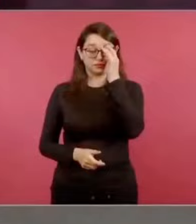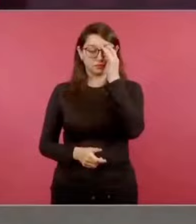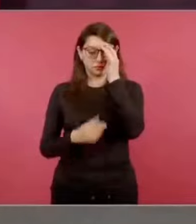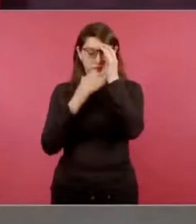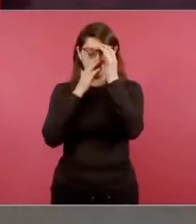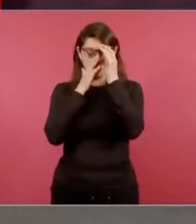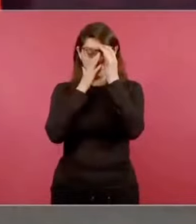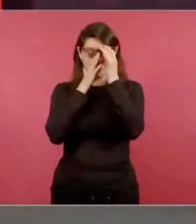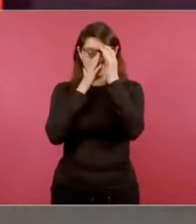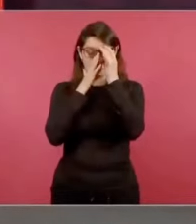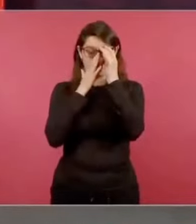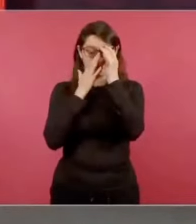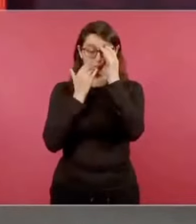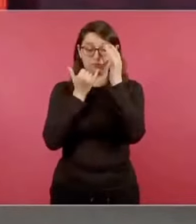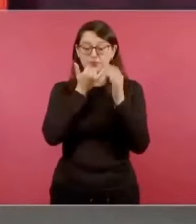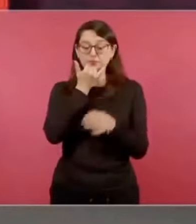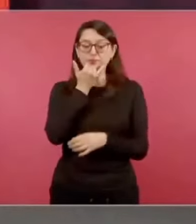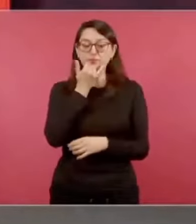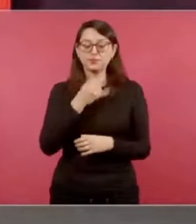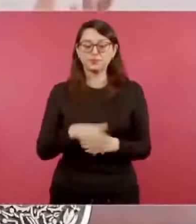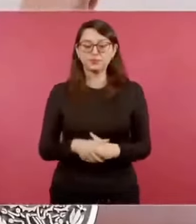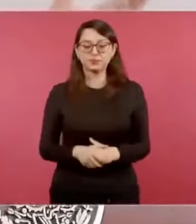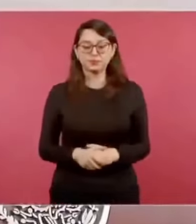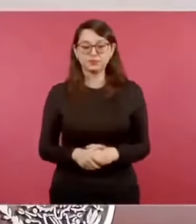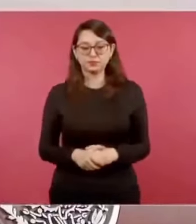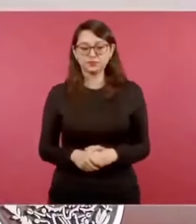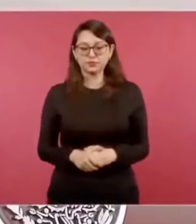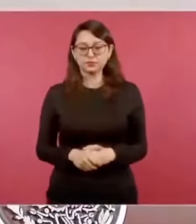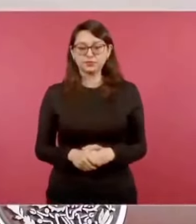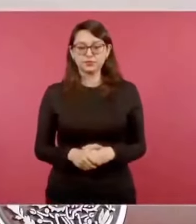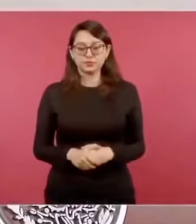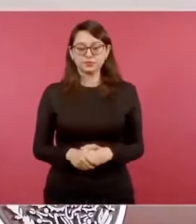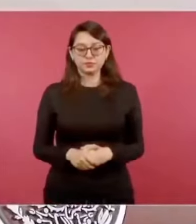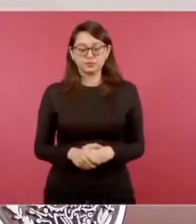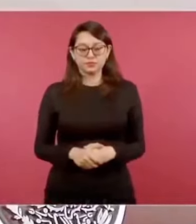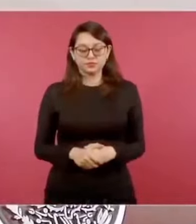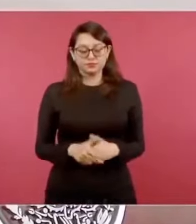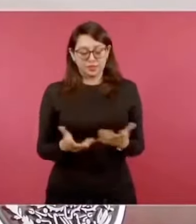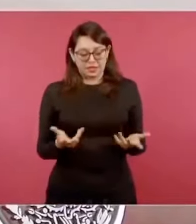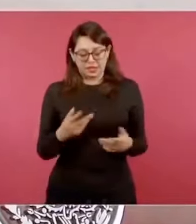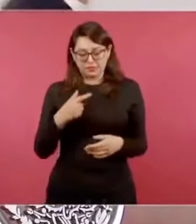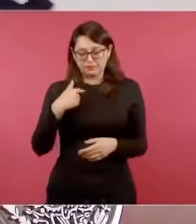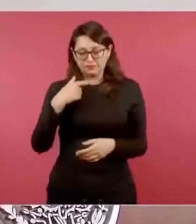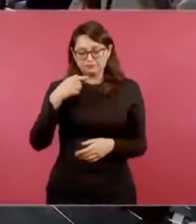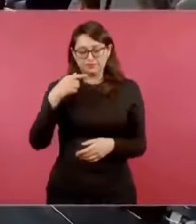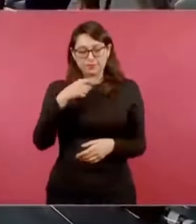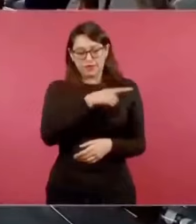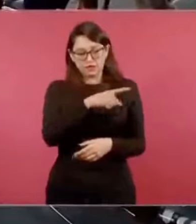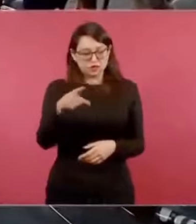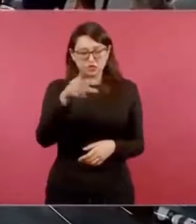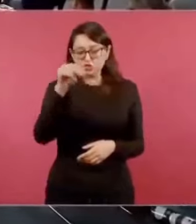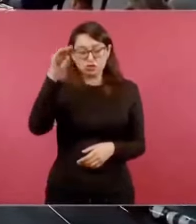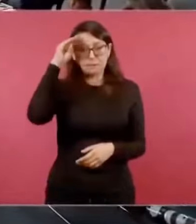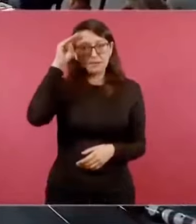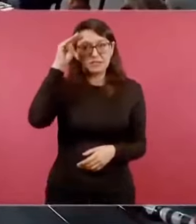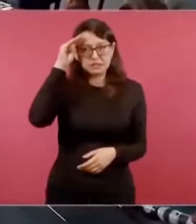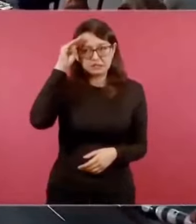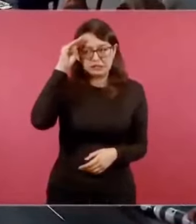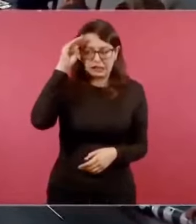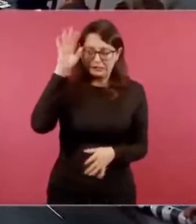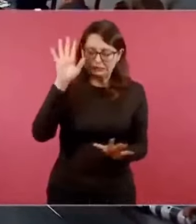la… bueno, tampoco puedo hablar de eso, pero su estrategia